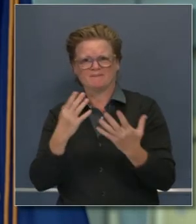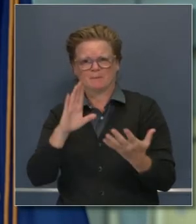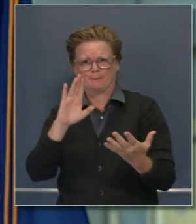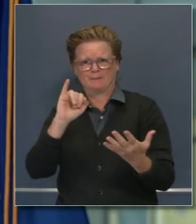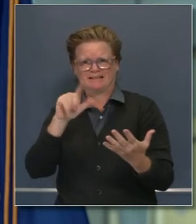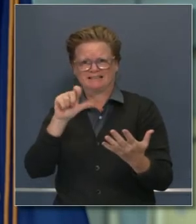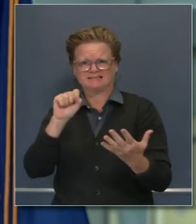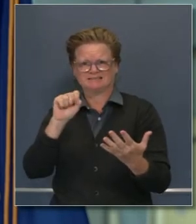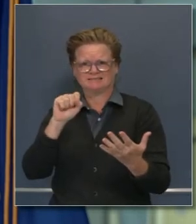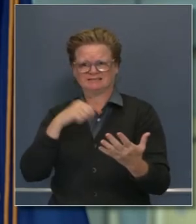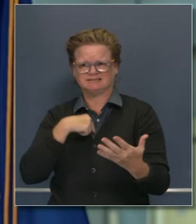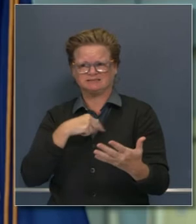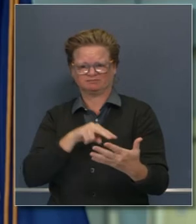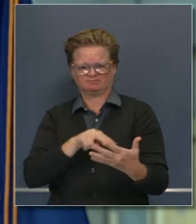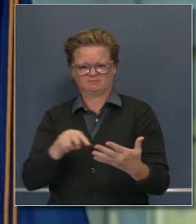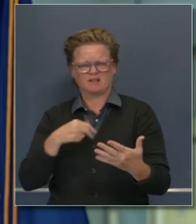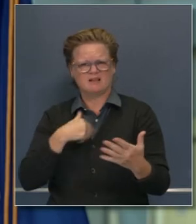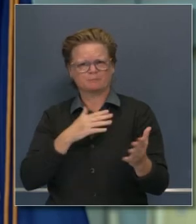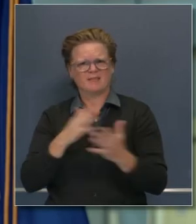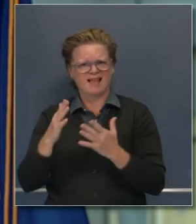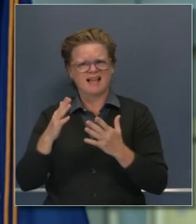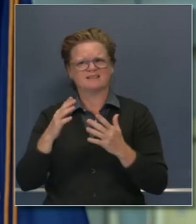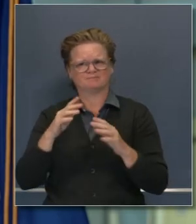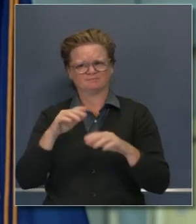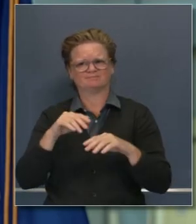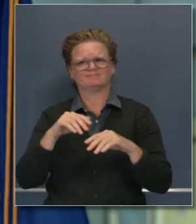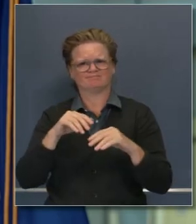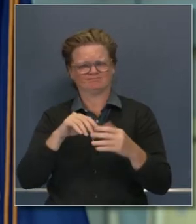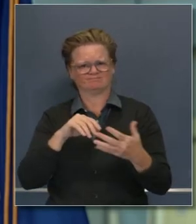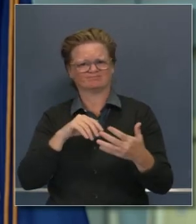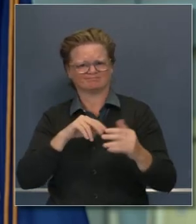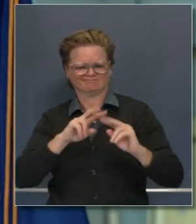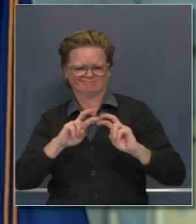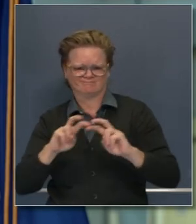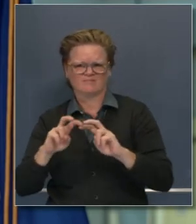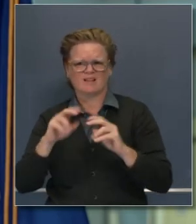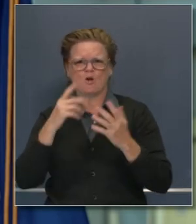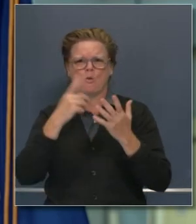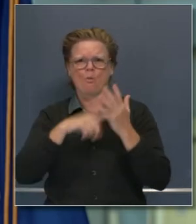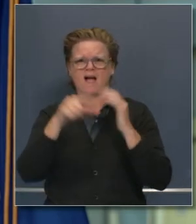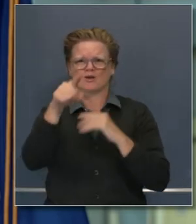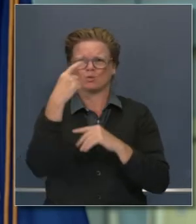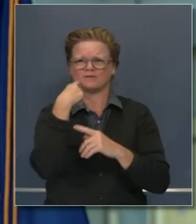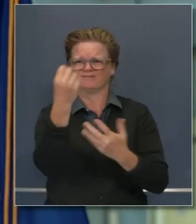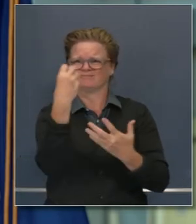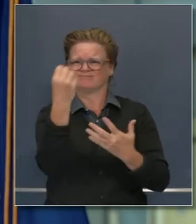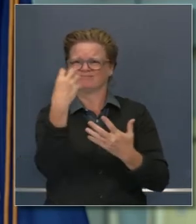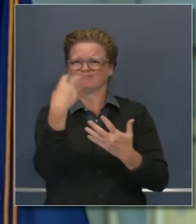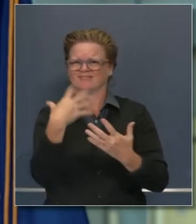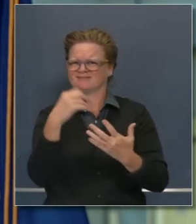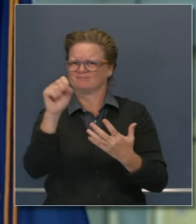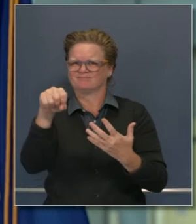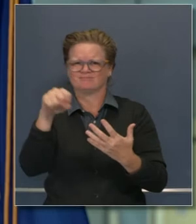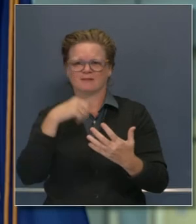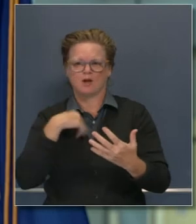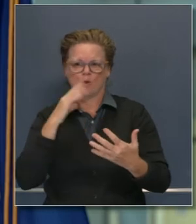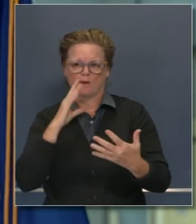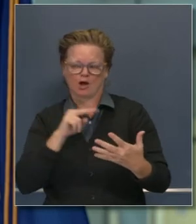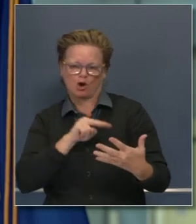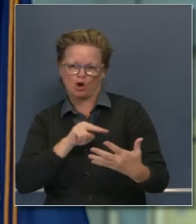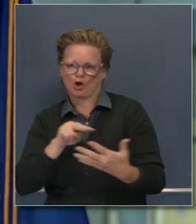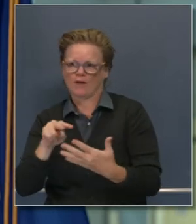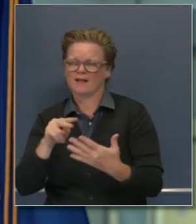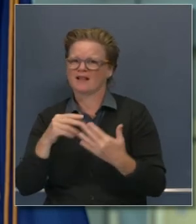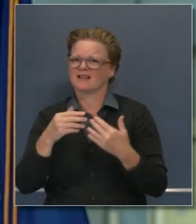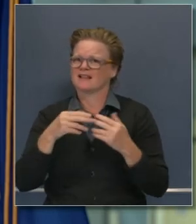qué decidiremos en estos proyectos de ley. Así que anticipo ver ese proyecto de ley que menciona usted y al procesar ese, al firmar